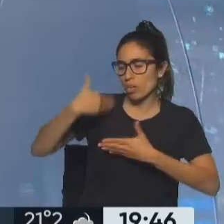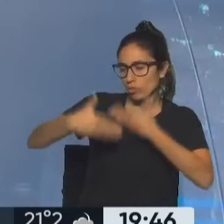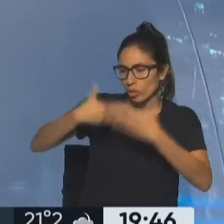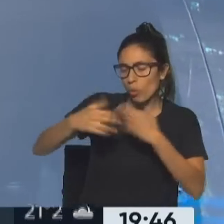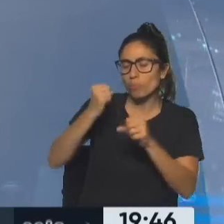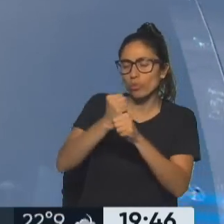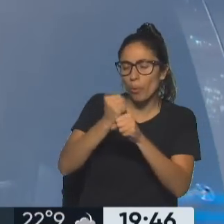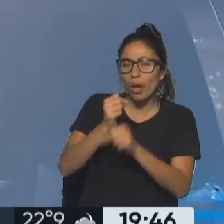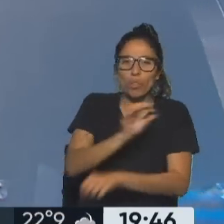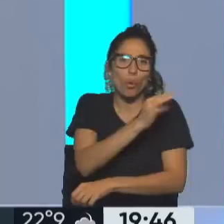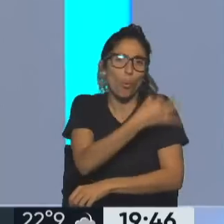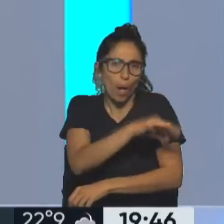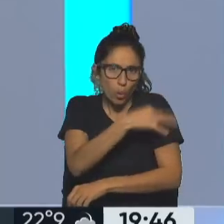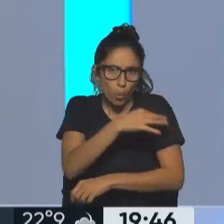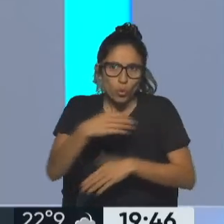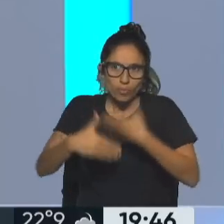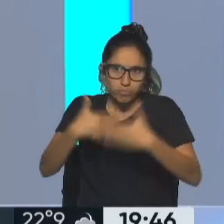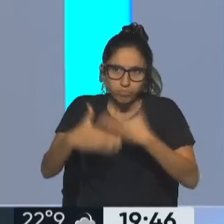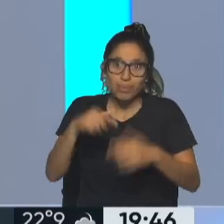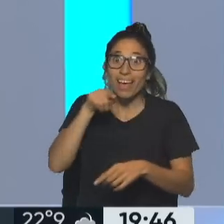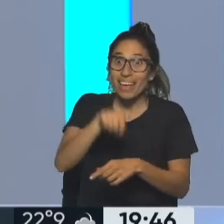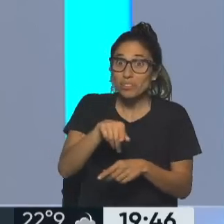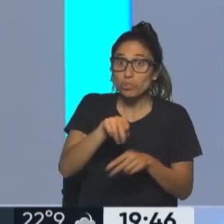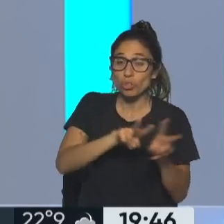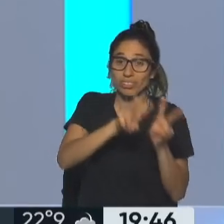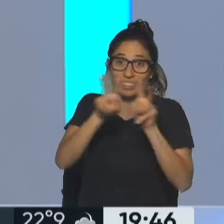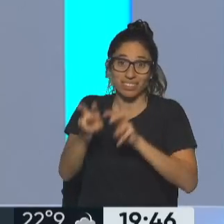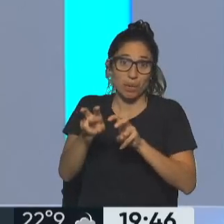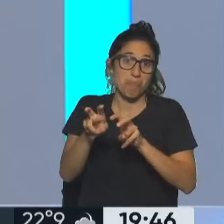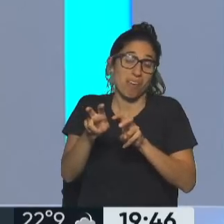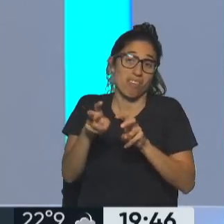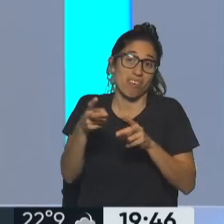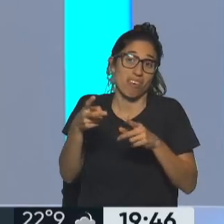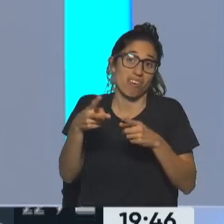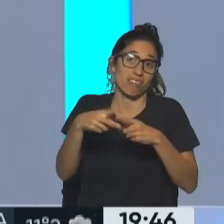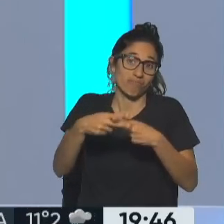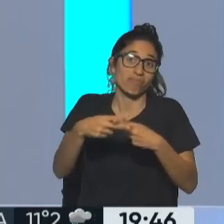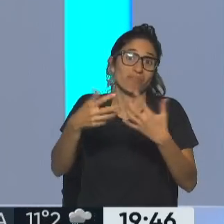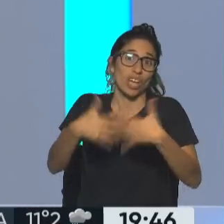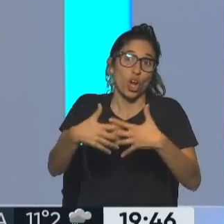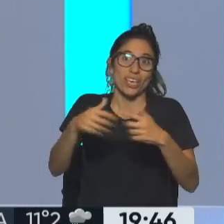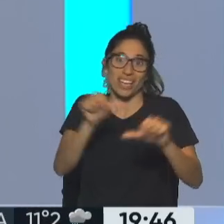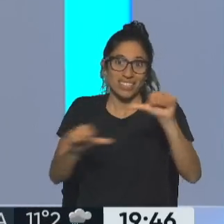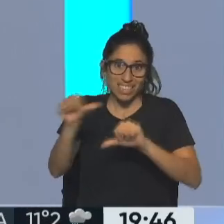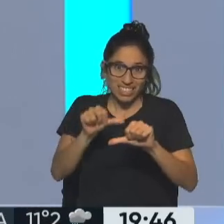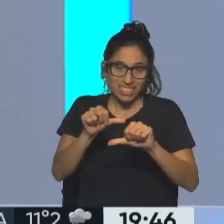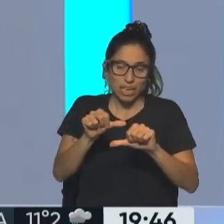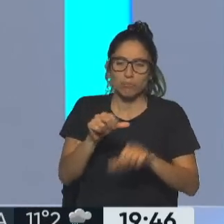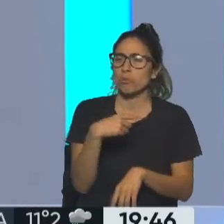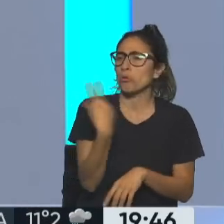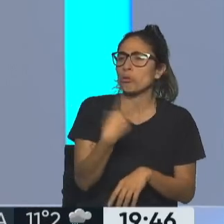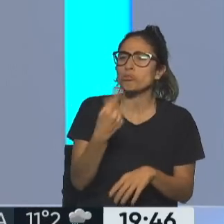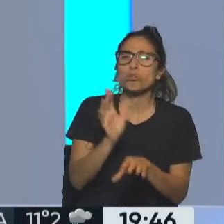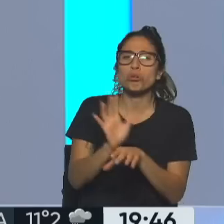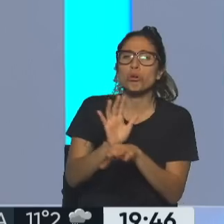y tecnología avanza no son temas para publicar papers, que por supuesto los publicamos los científicos, pero